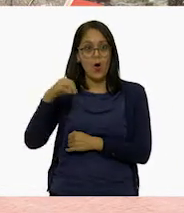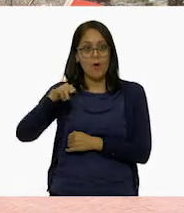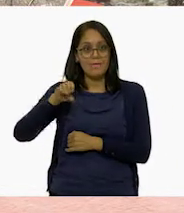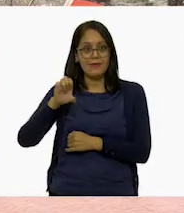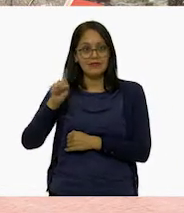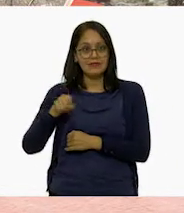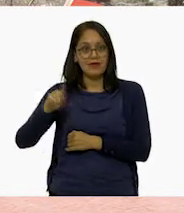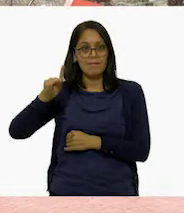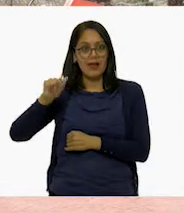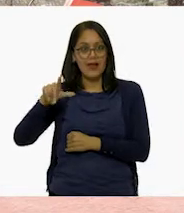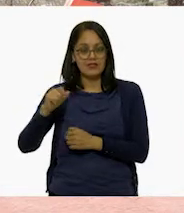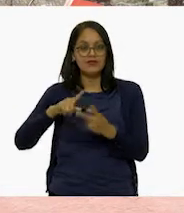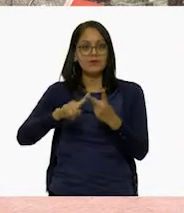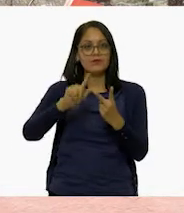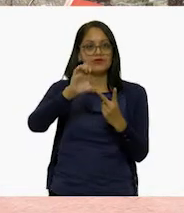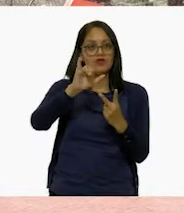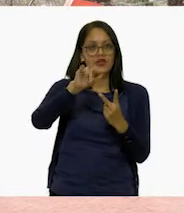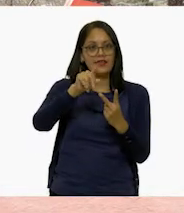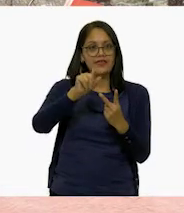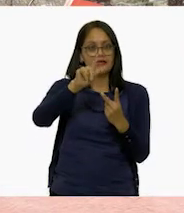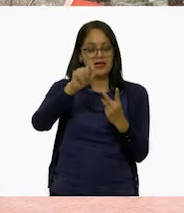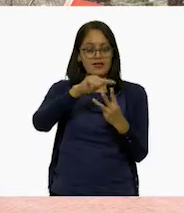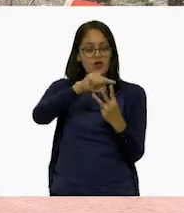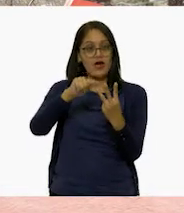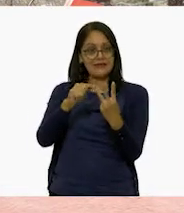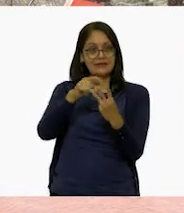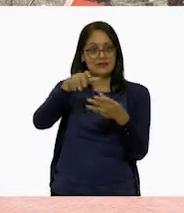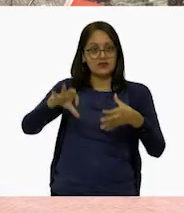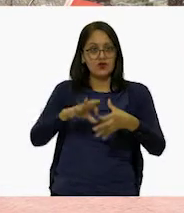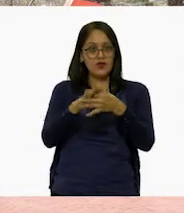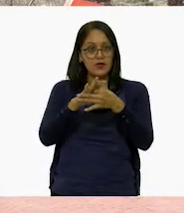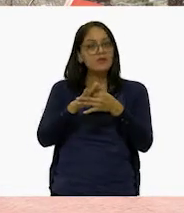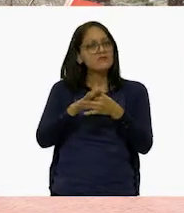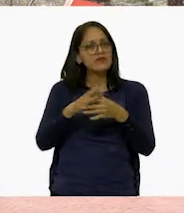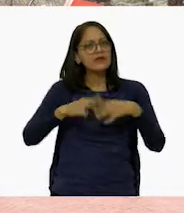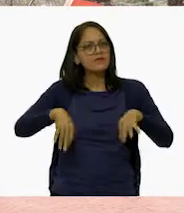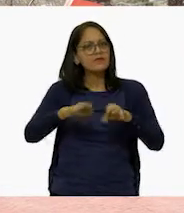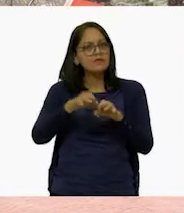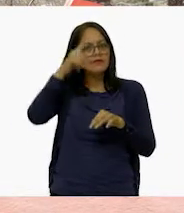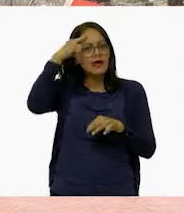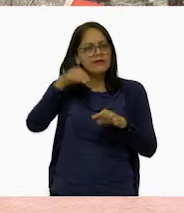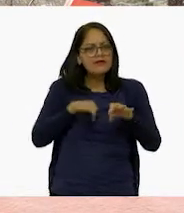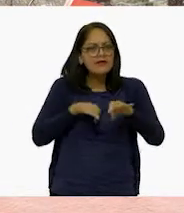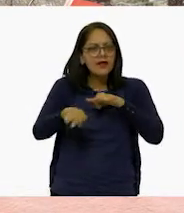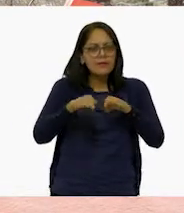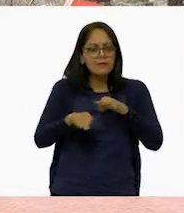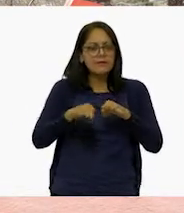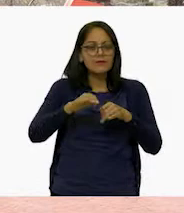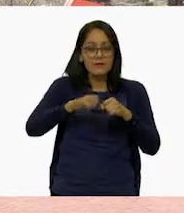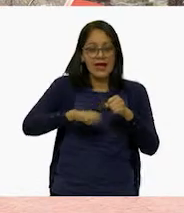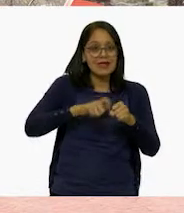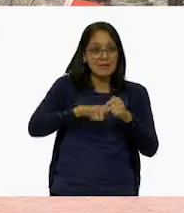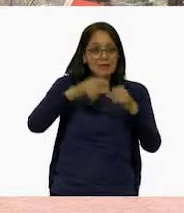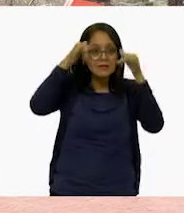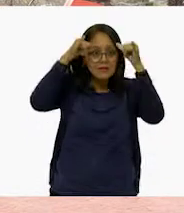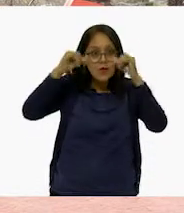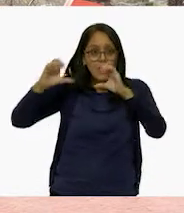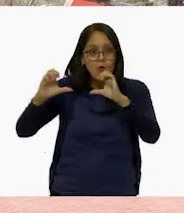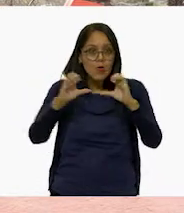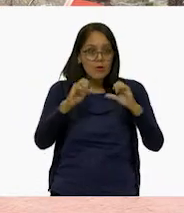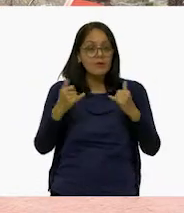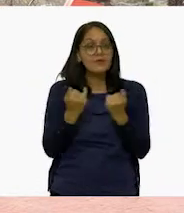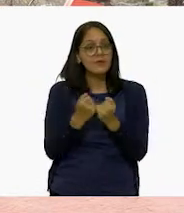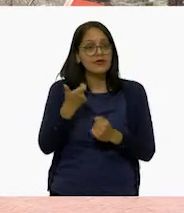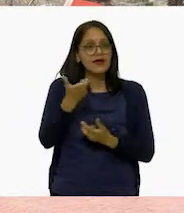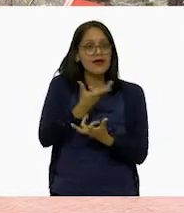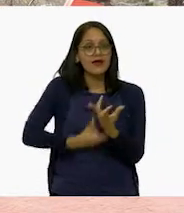conurbación donde la ganadería y la industria son los pilares de su economía, Larisa. Es decir, su economía